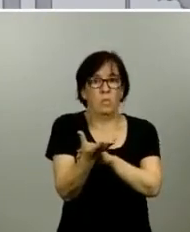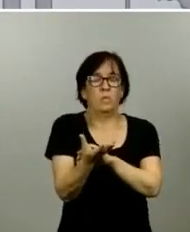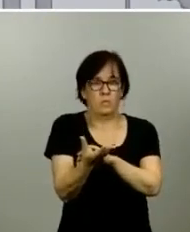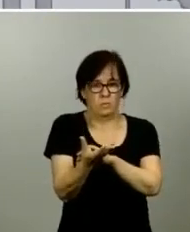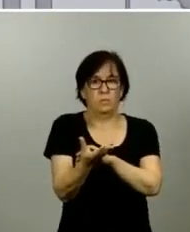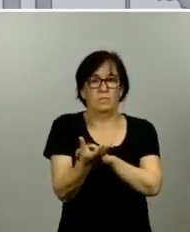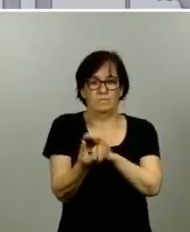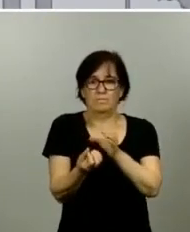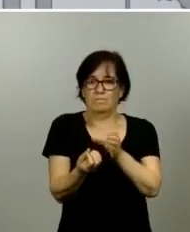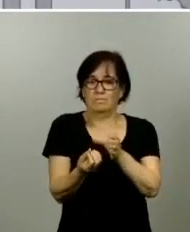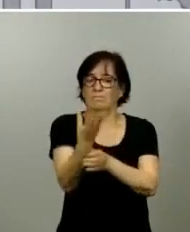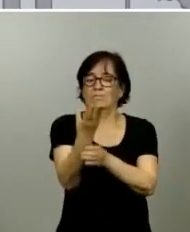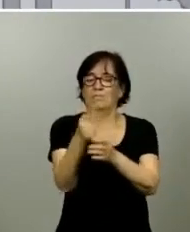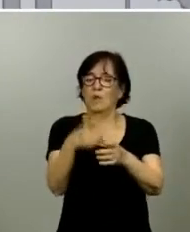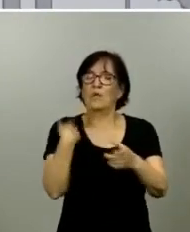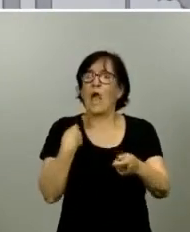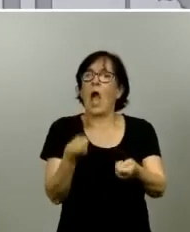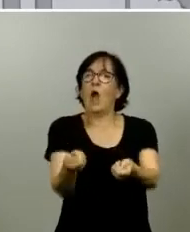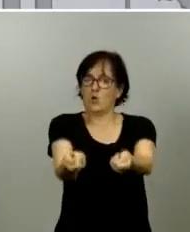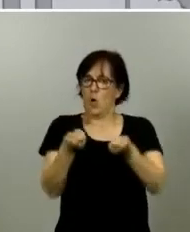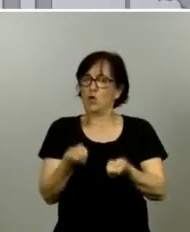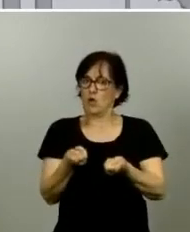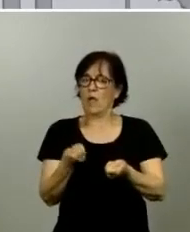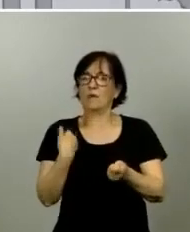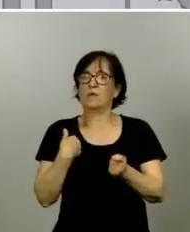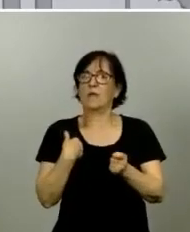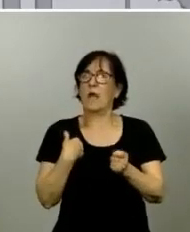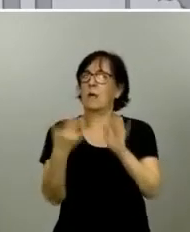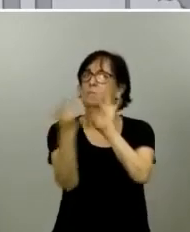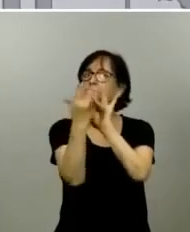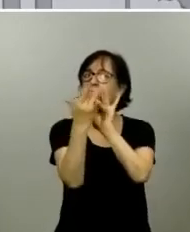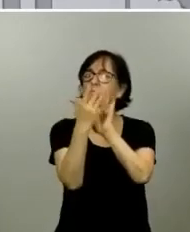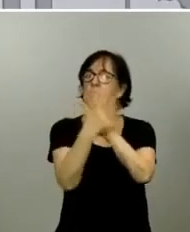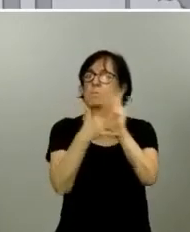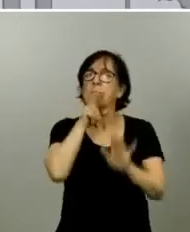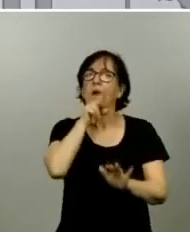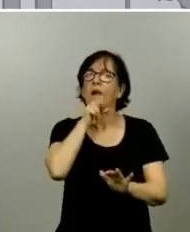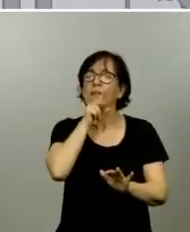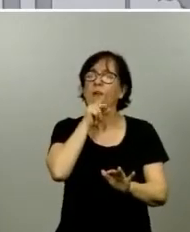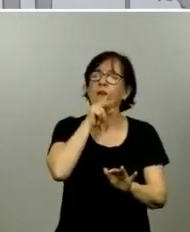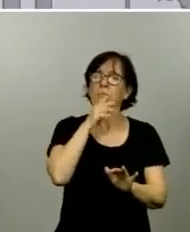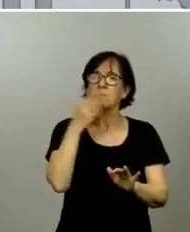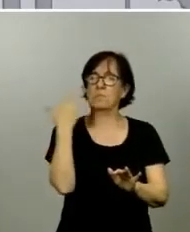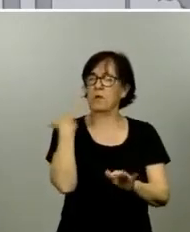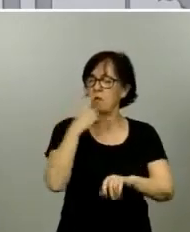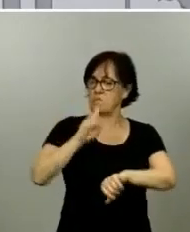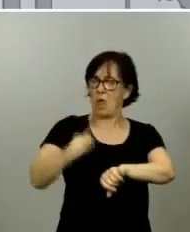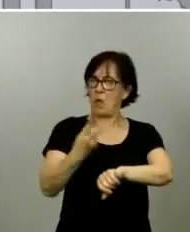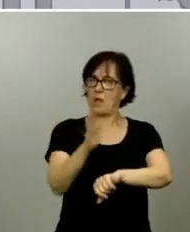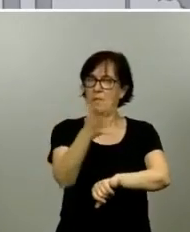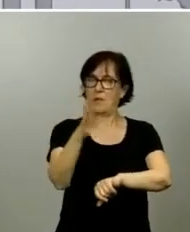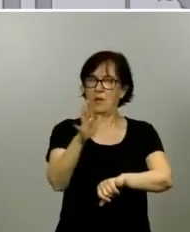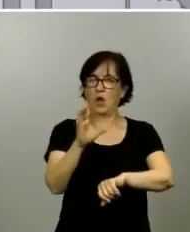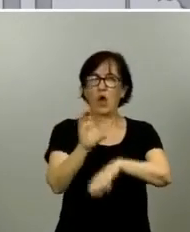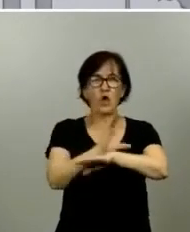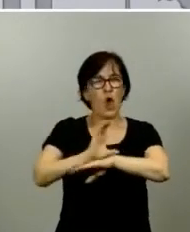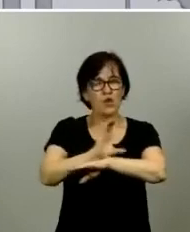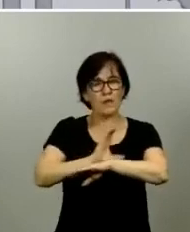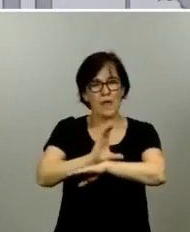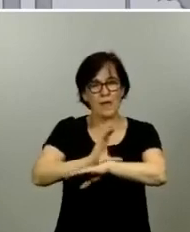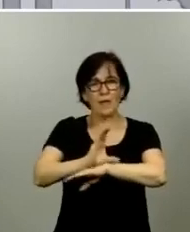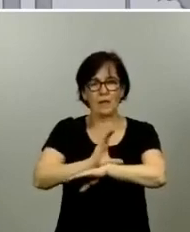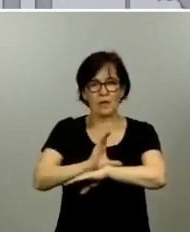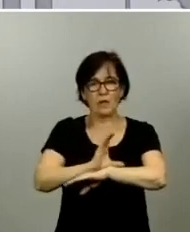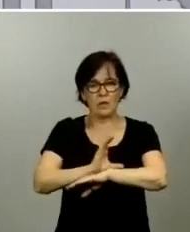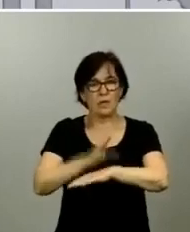está bajo control, he hablado hace poco más de una hora con el consejero de